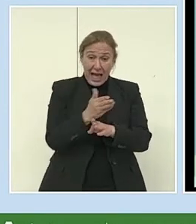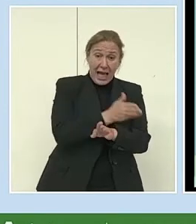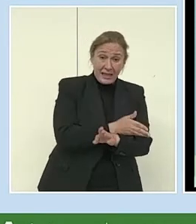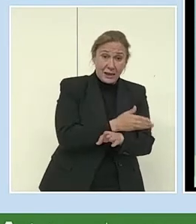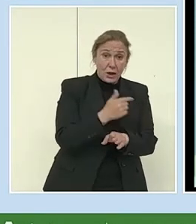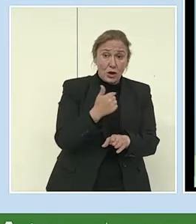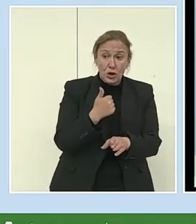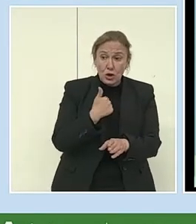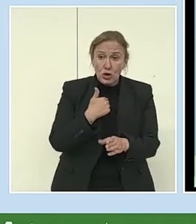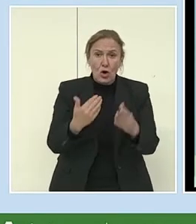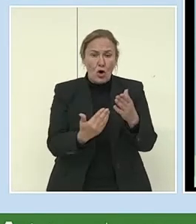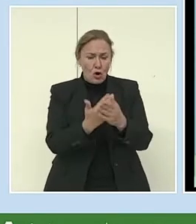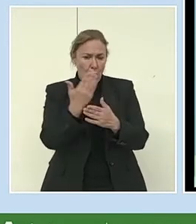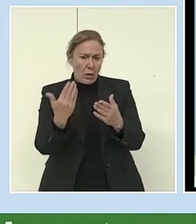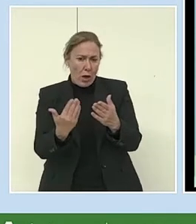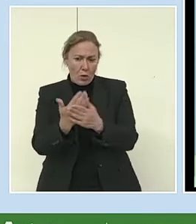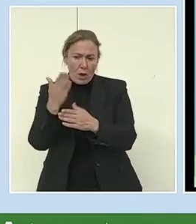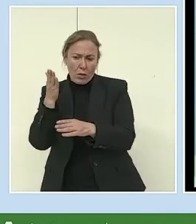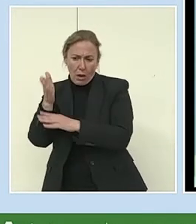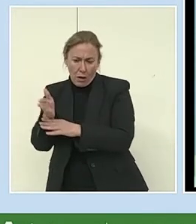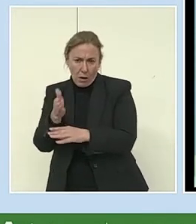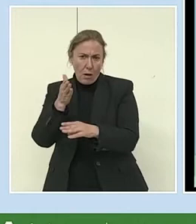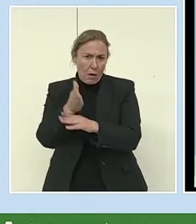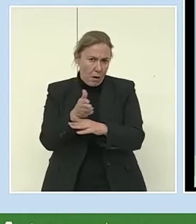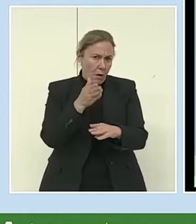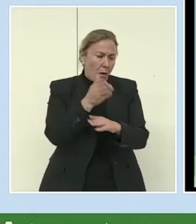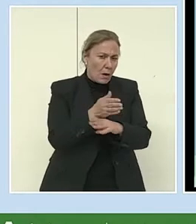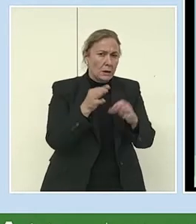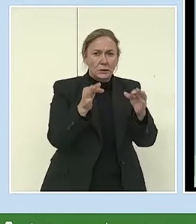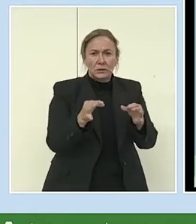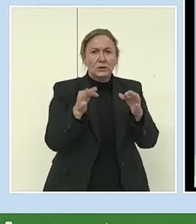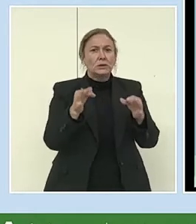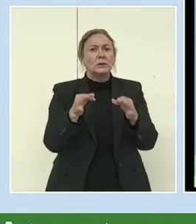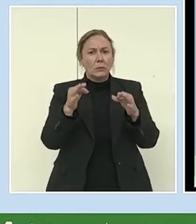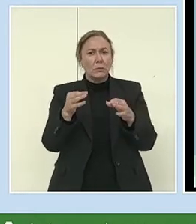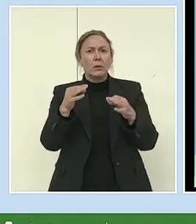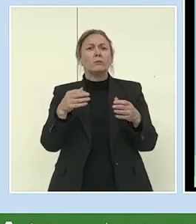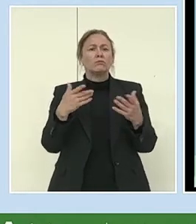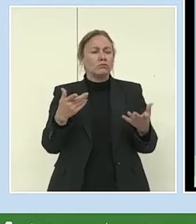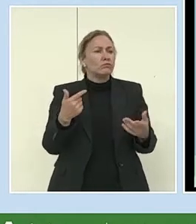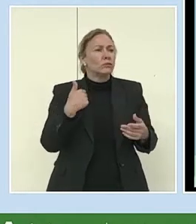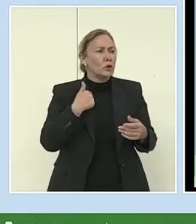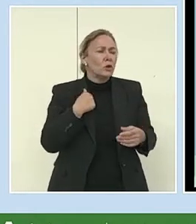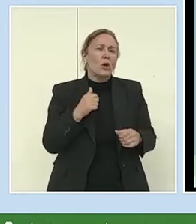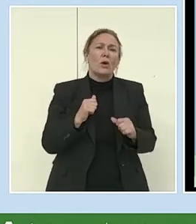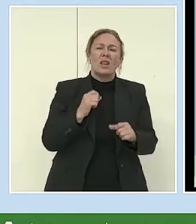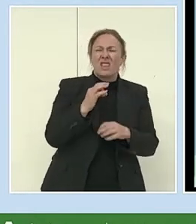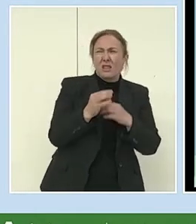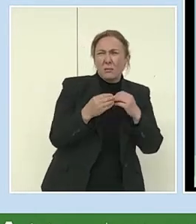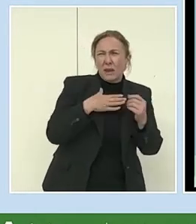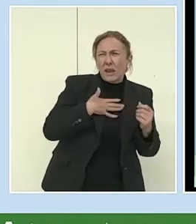que había en materia de igualdad y luego ya decidí que tenía que profundizar un poco más. entonces ya fue cuando hice el máster.